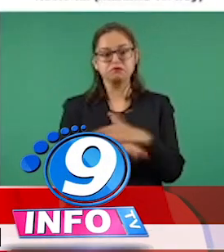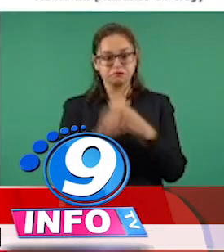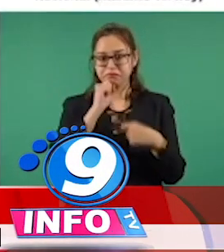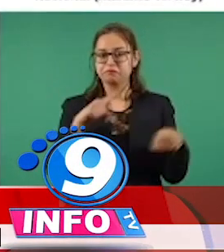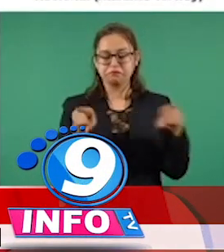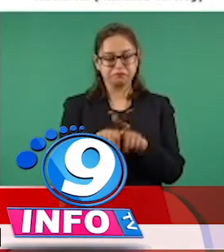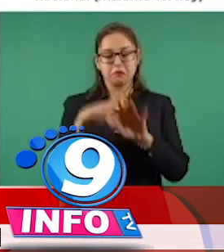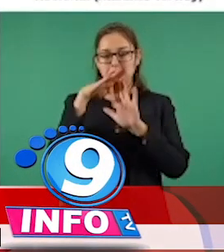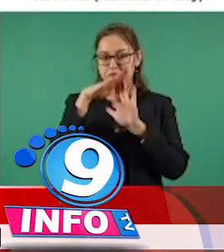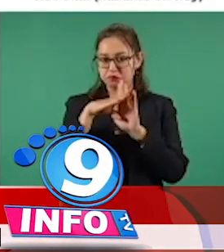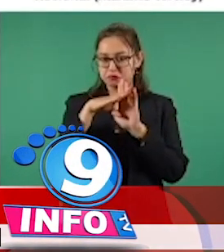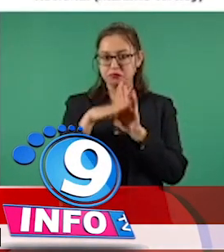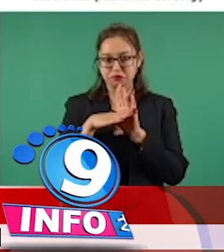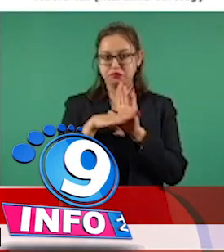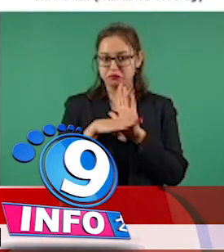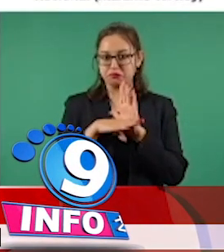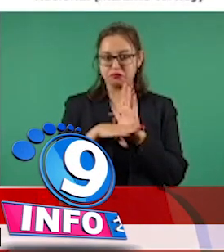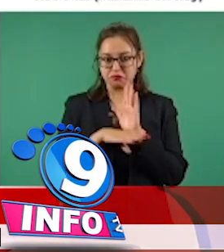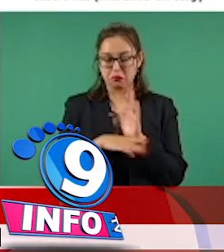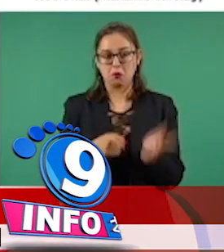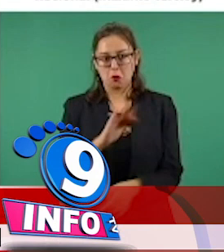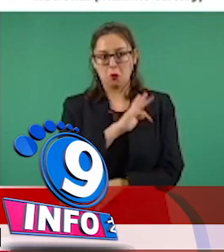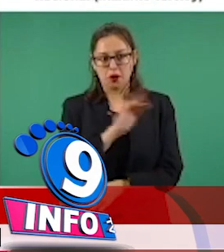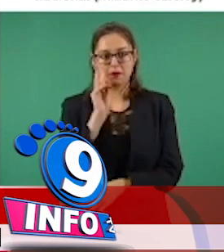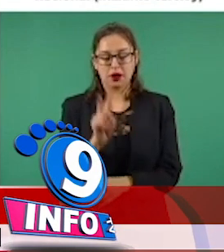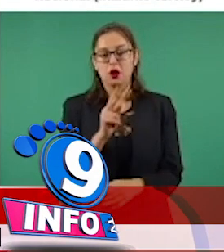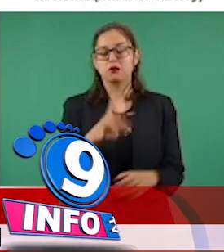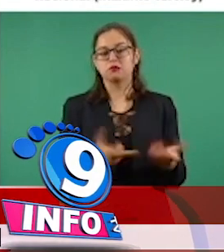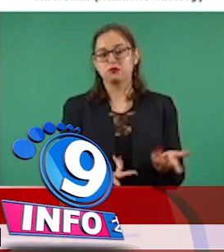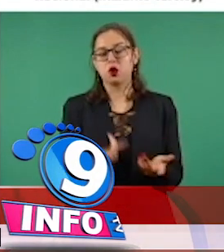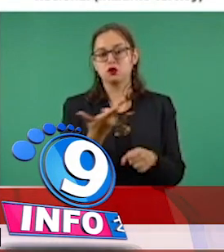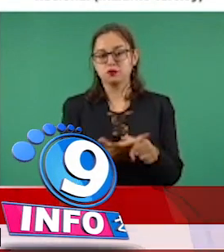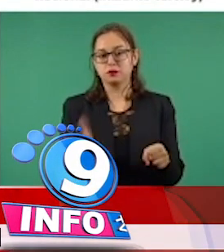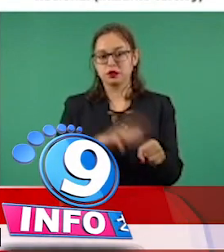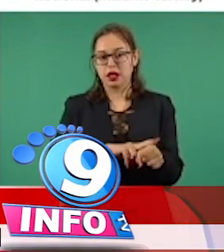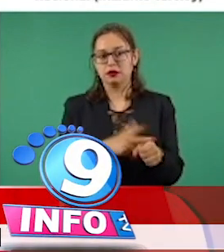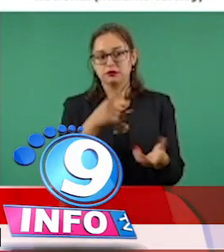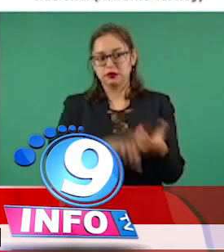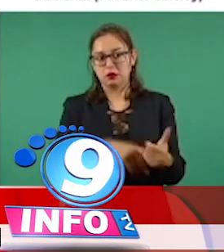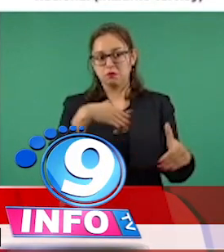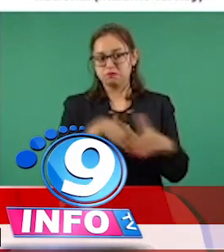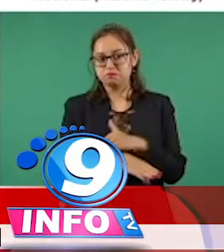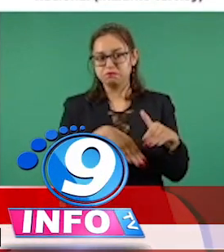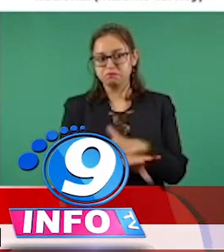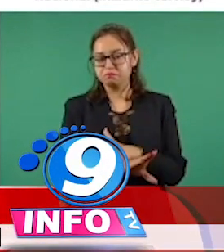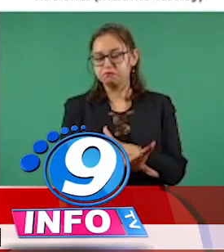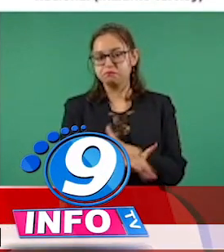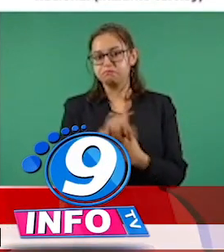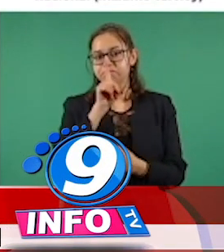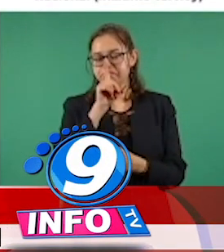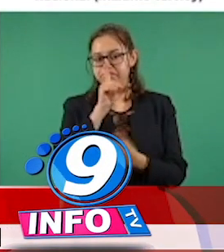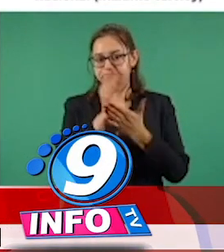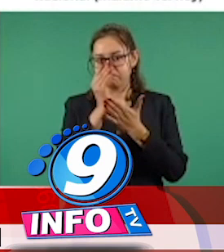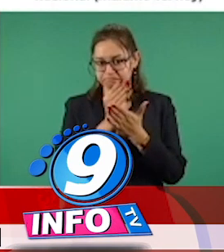se empiezan a desocupar los hospitales COVID en la medida en que ingresan menos personas de las que se dan de